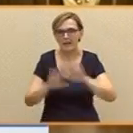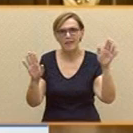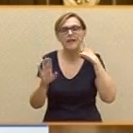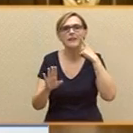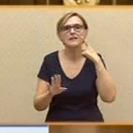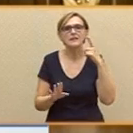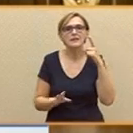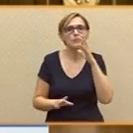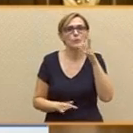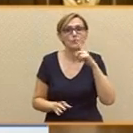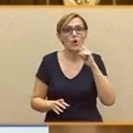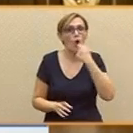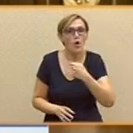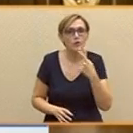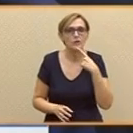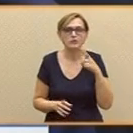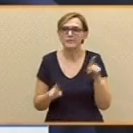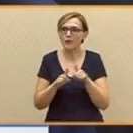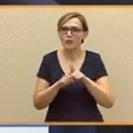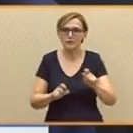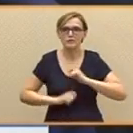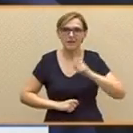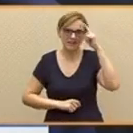significa para nosotros ser respetables, señor Rajoy.